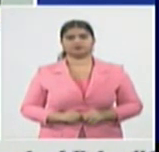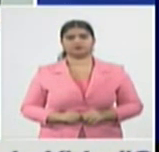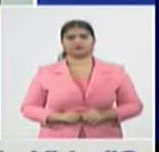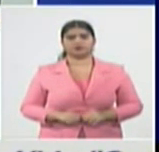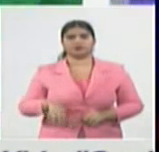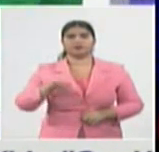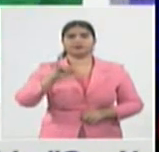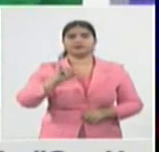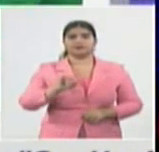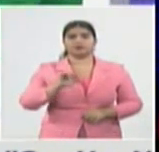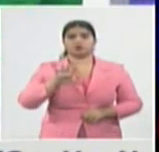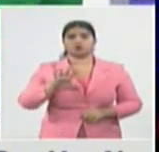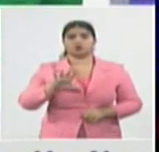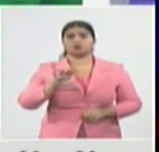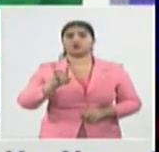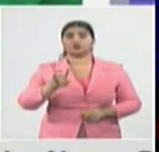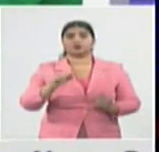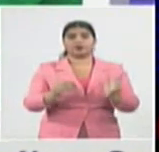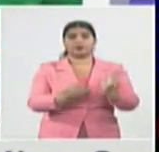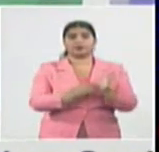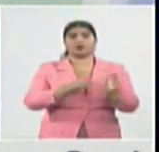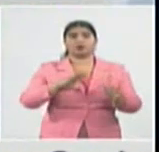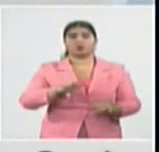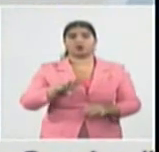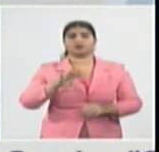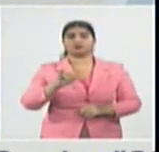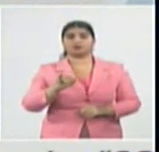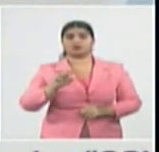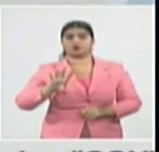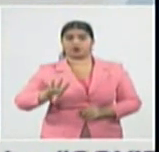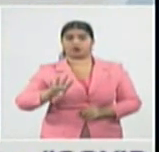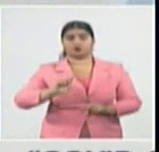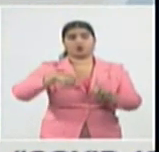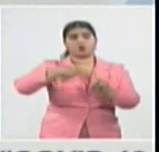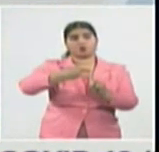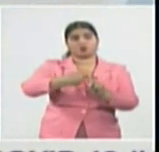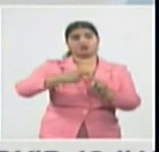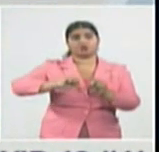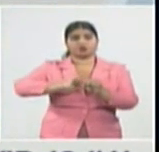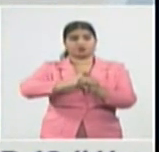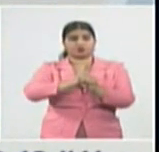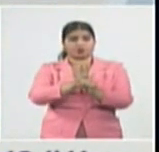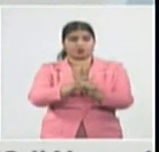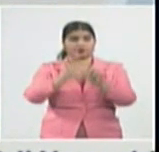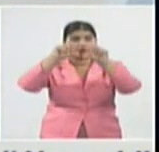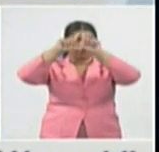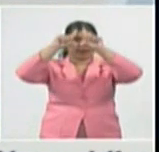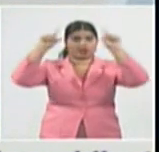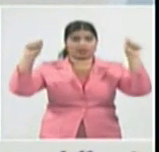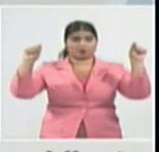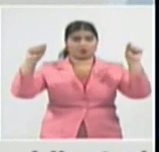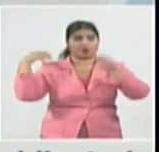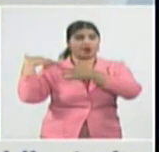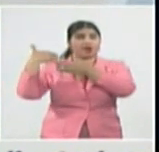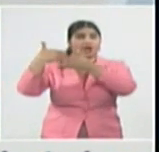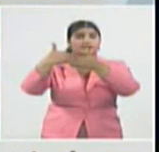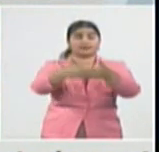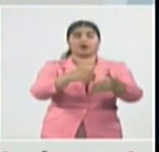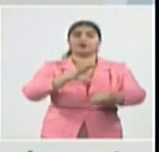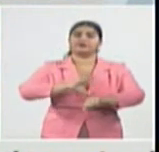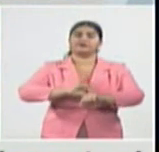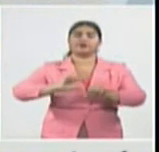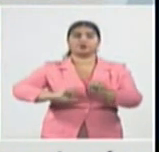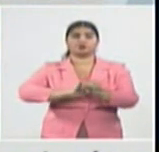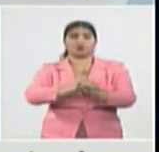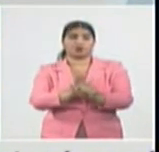.464 pacientes que se han diagnosticado en Cuba con COVID-19 desde